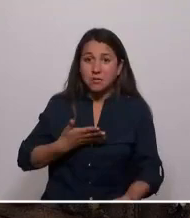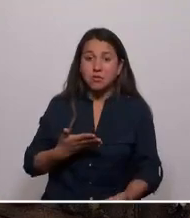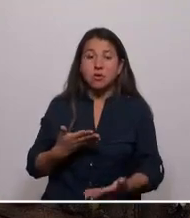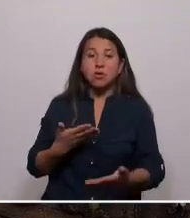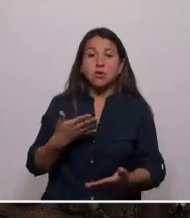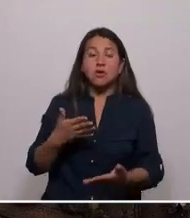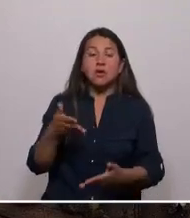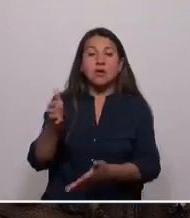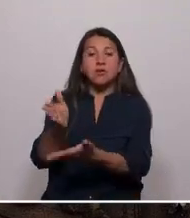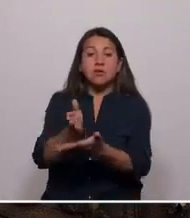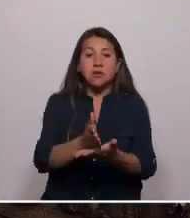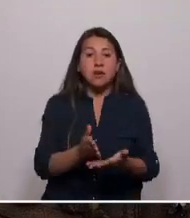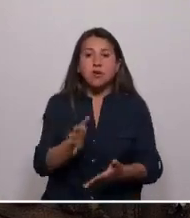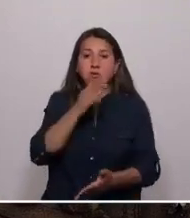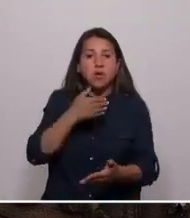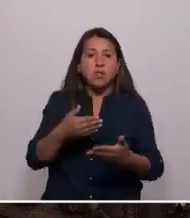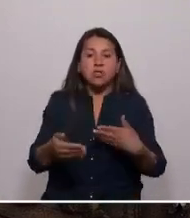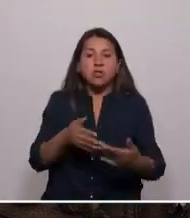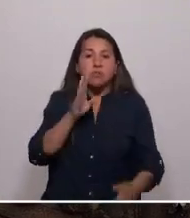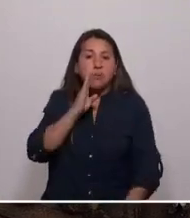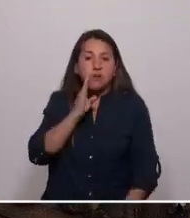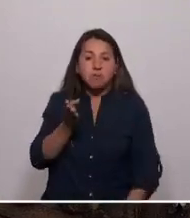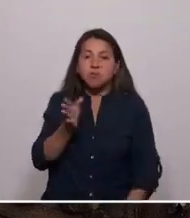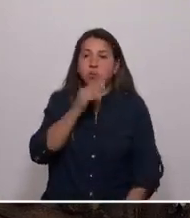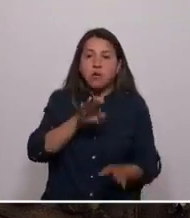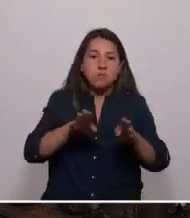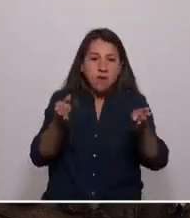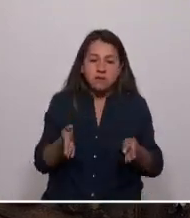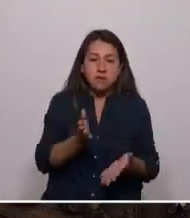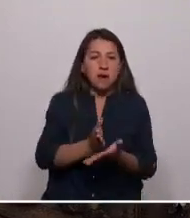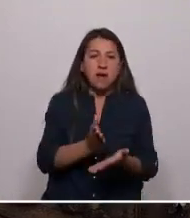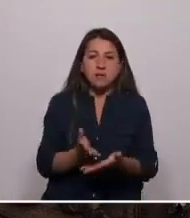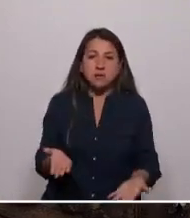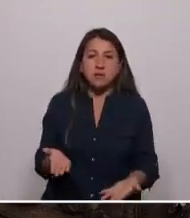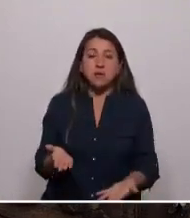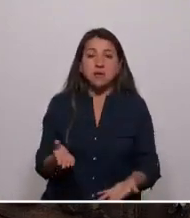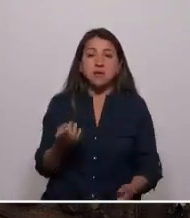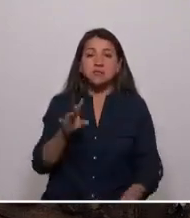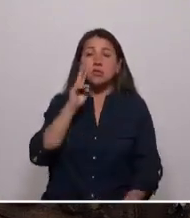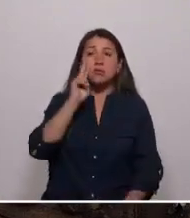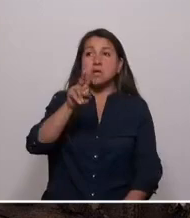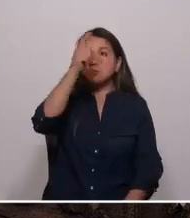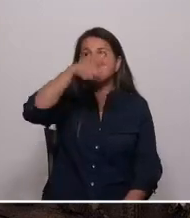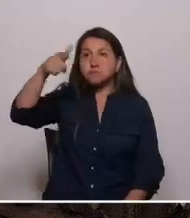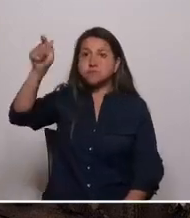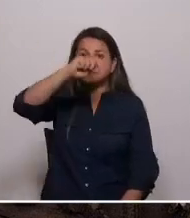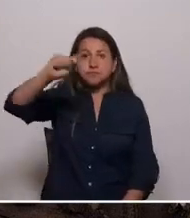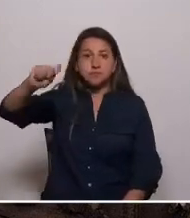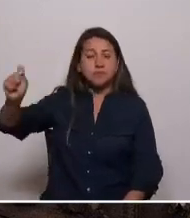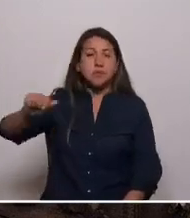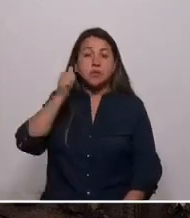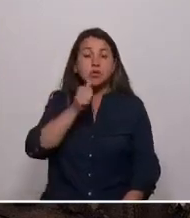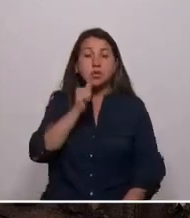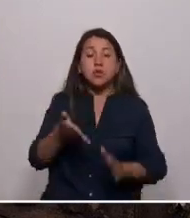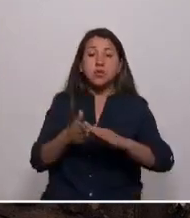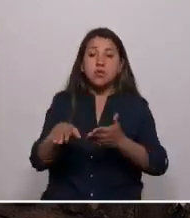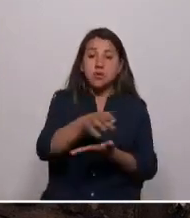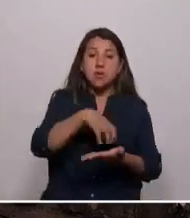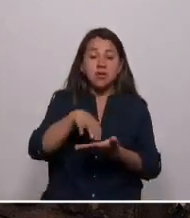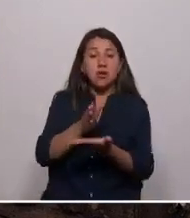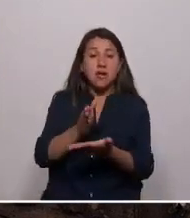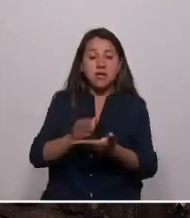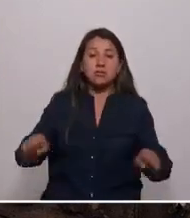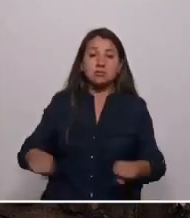hay un baño donde orinar, donde no hay mesas para las clases, donde solo hay que mirar una pizarra, donde diariamente las comunidades educativas son